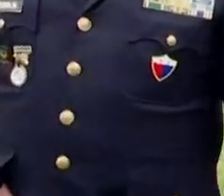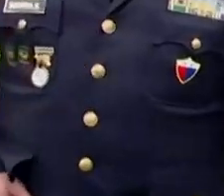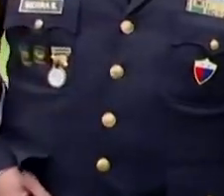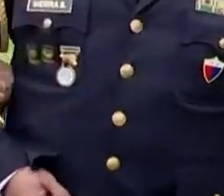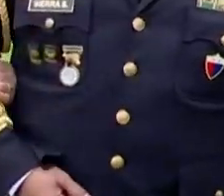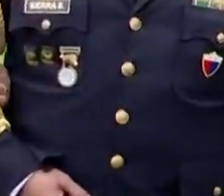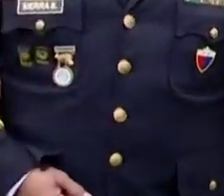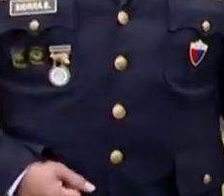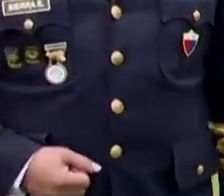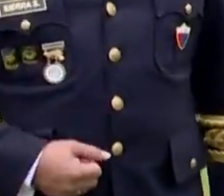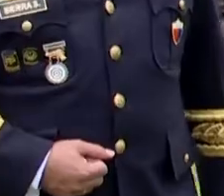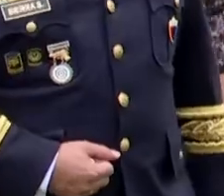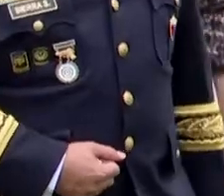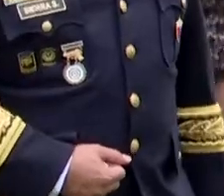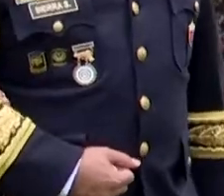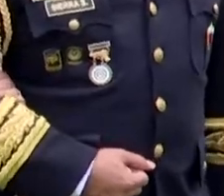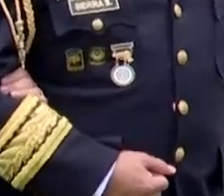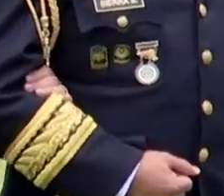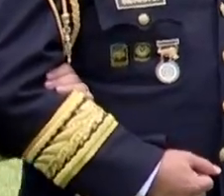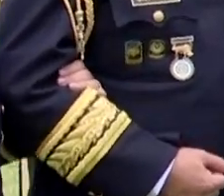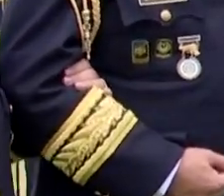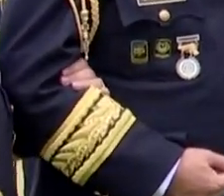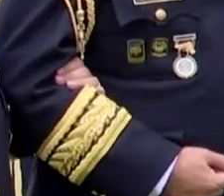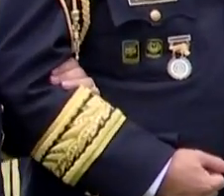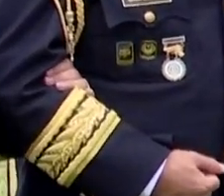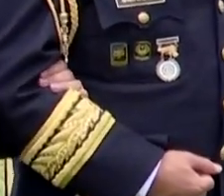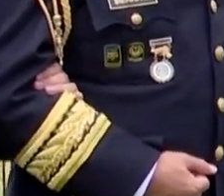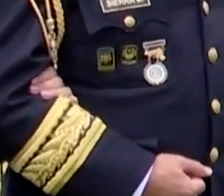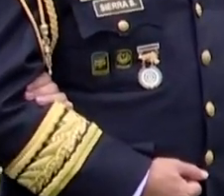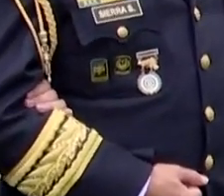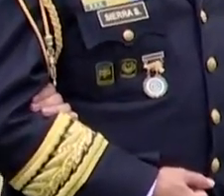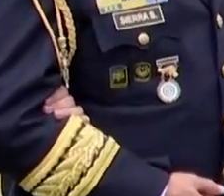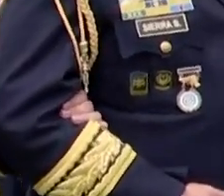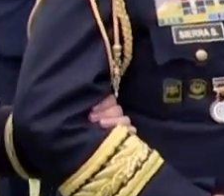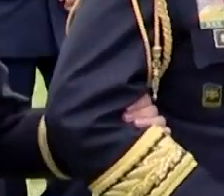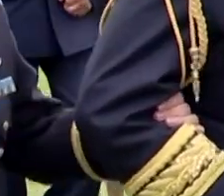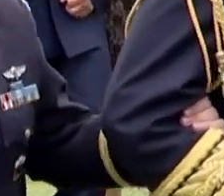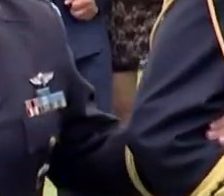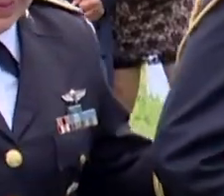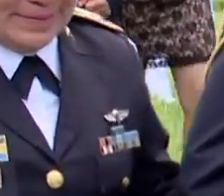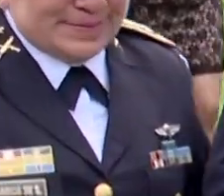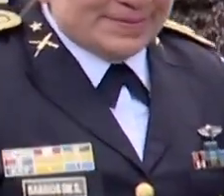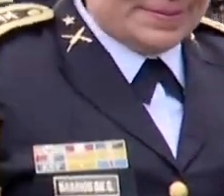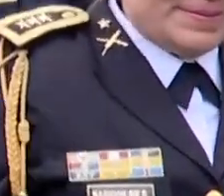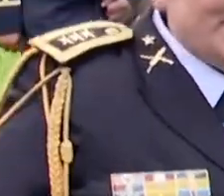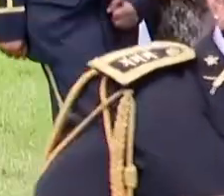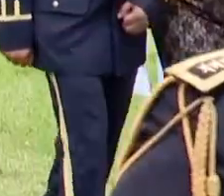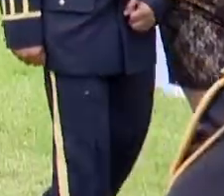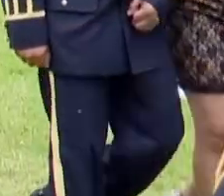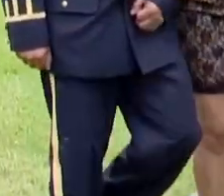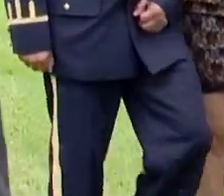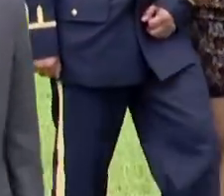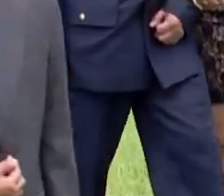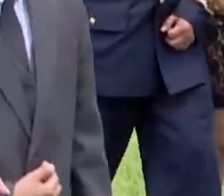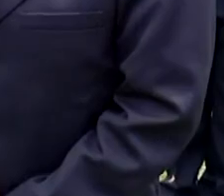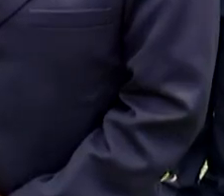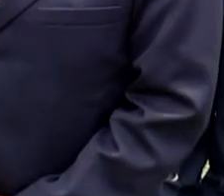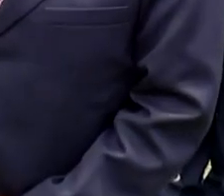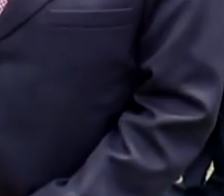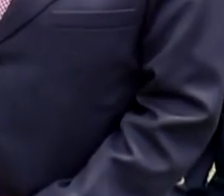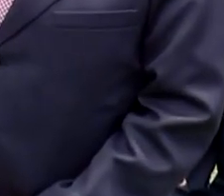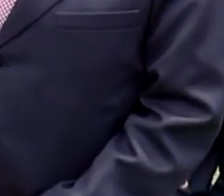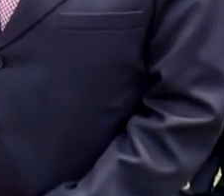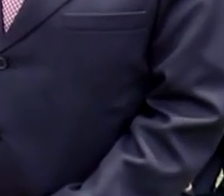artillería, marina y oficial de ingenieros. El ascenso es un paso más al fortalecimiento de una institución que se